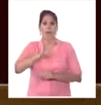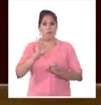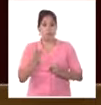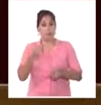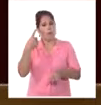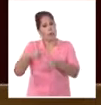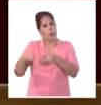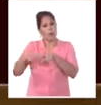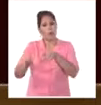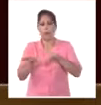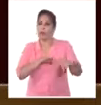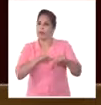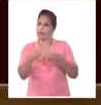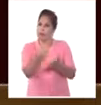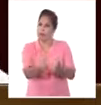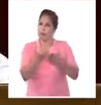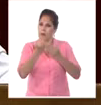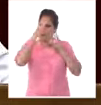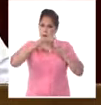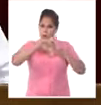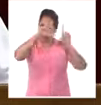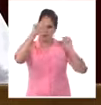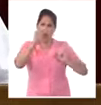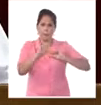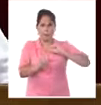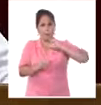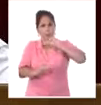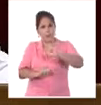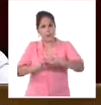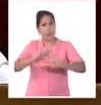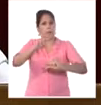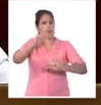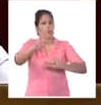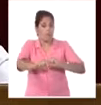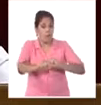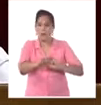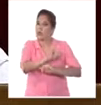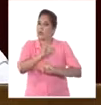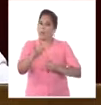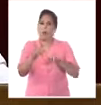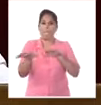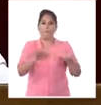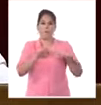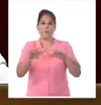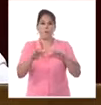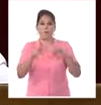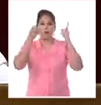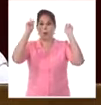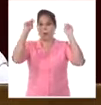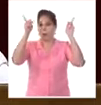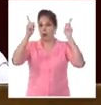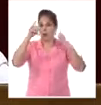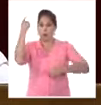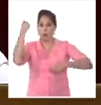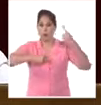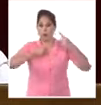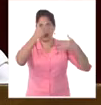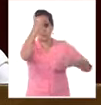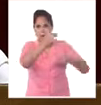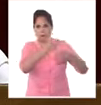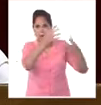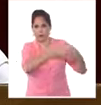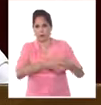las múltiples acciones solidarias que poco a poco se convierten en un amplio movimiento político en contra del bloqueo